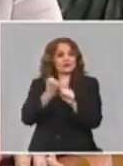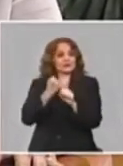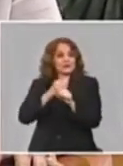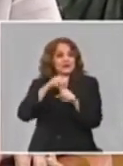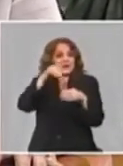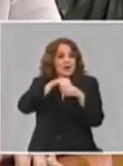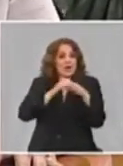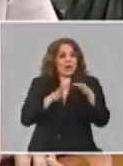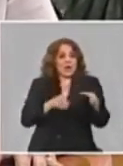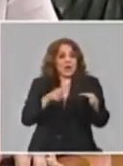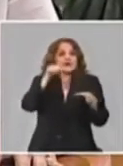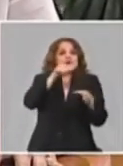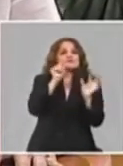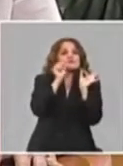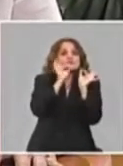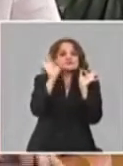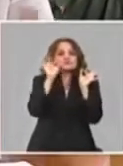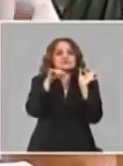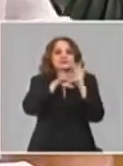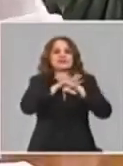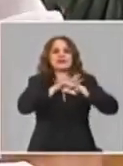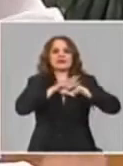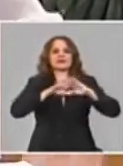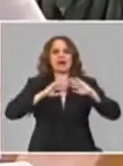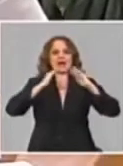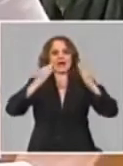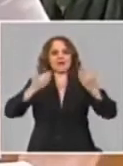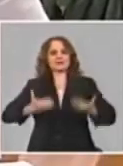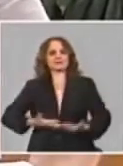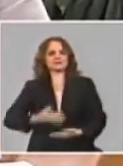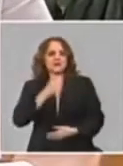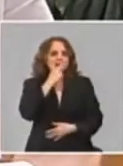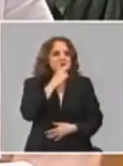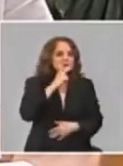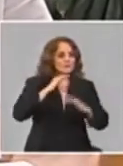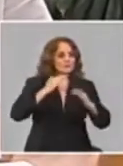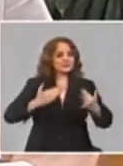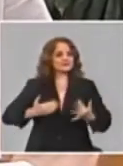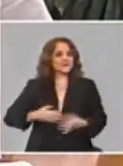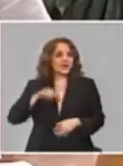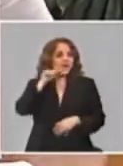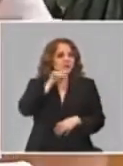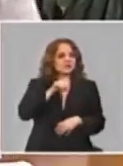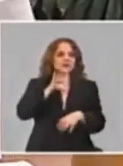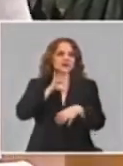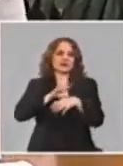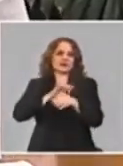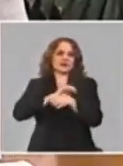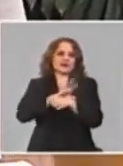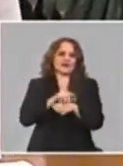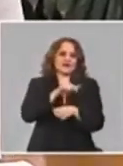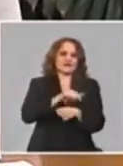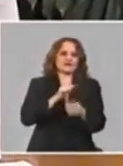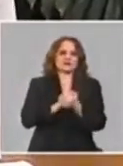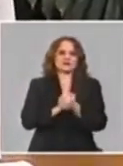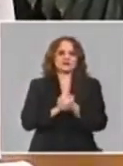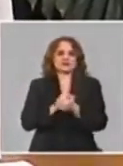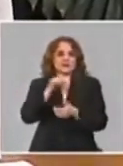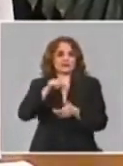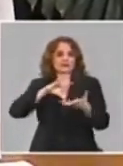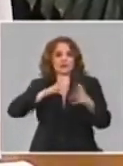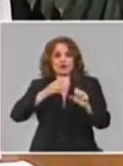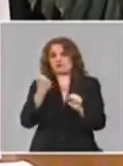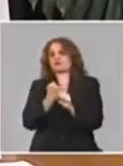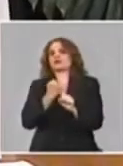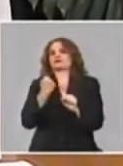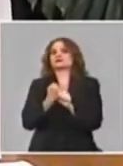atención a la embarazada con COVID y ese anexo al protocolo que fue con un grupo de investigación de expertos